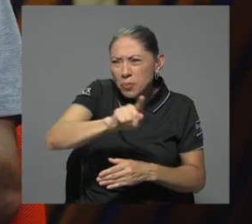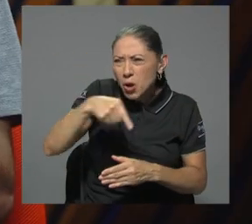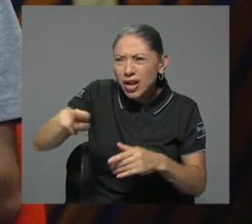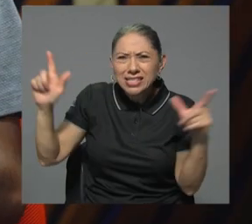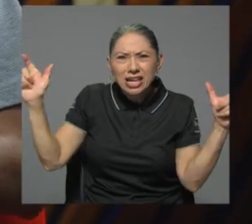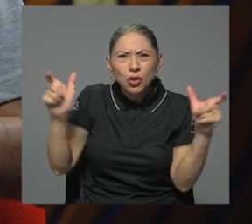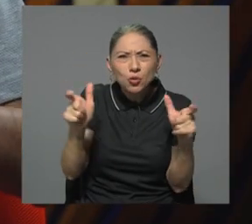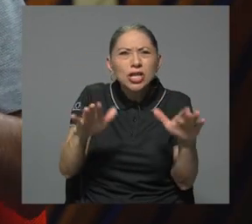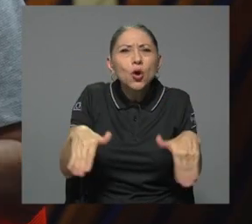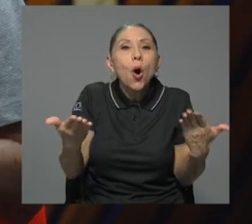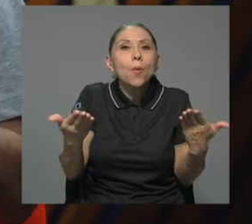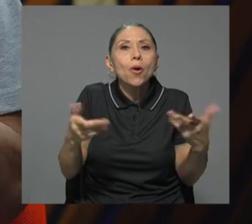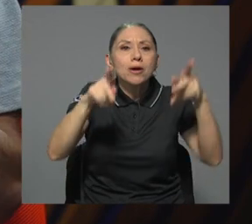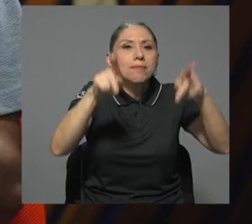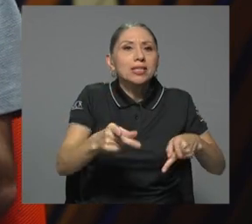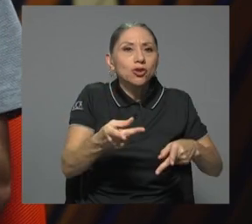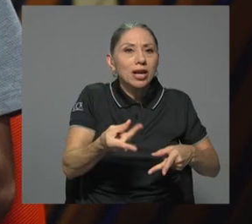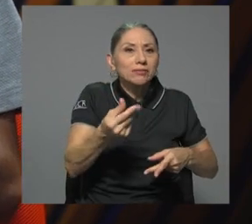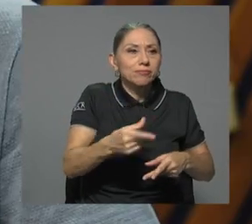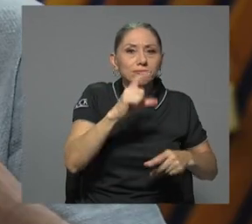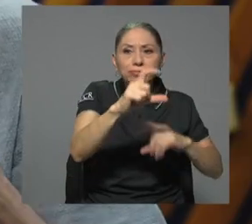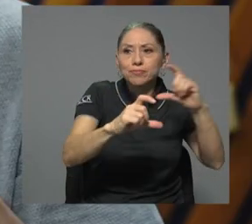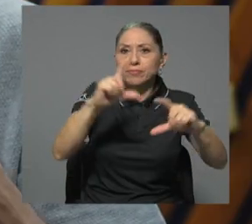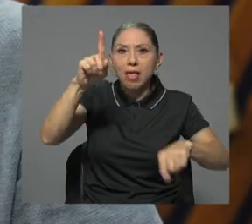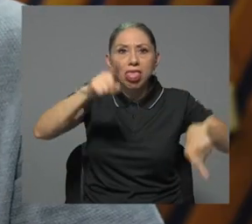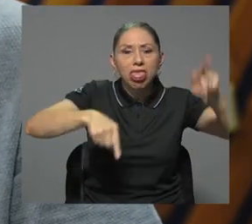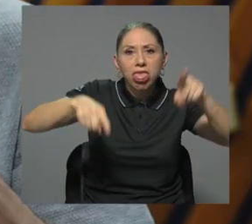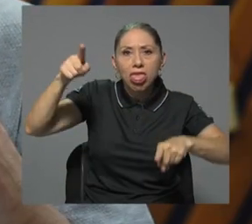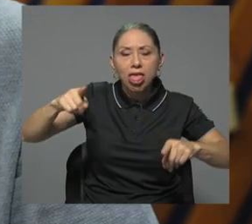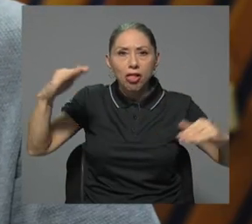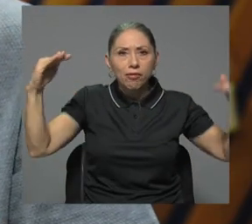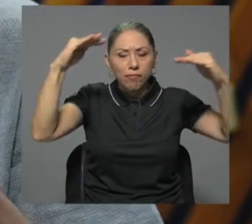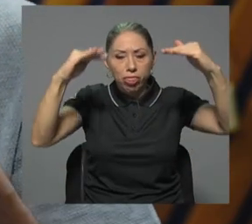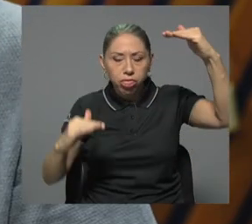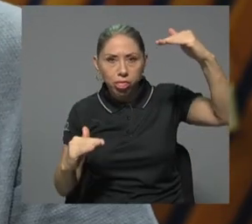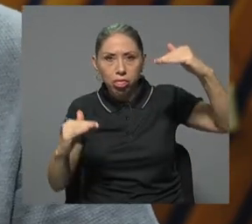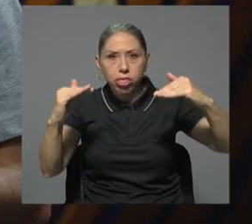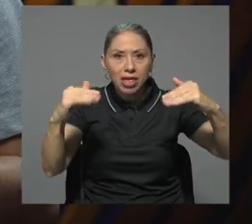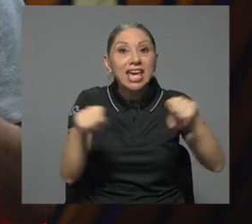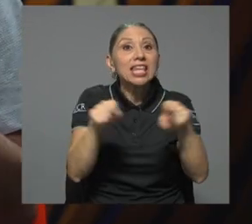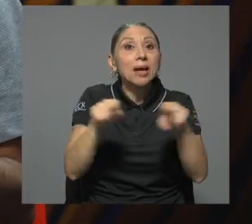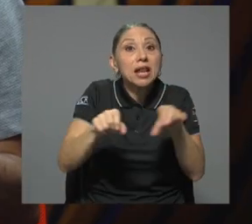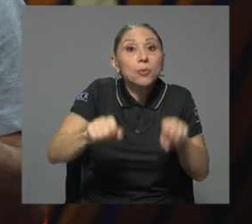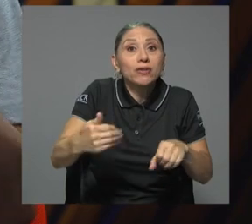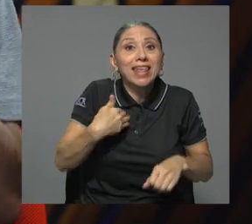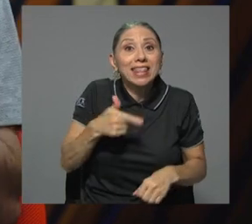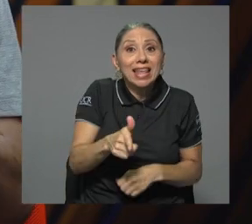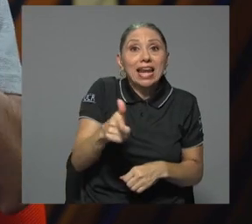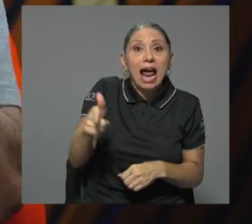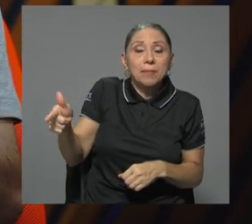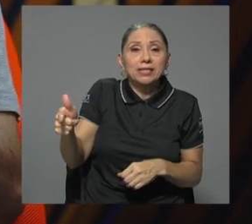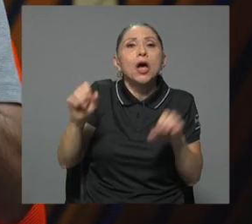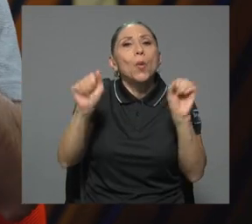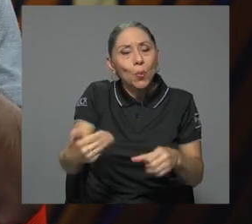brechas de ingresos y la disminución de la disponibilidad de armas puede tener efectos positivos según la ONU. Aún así, esa